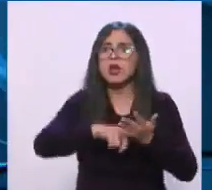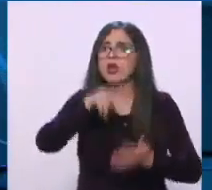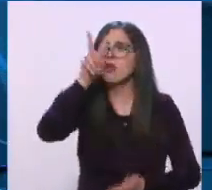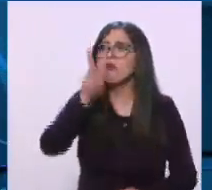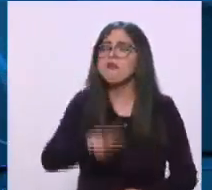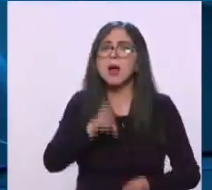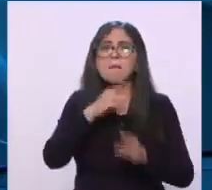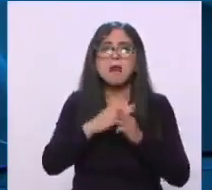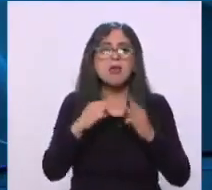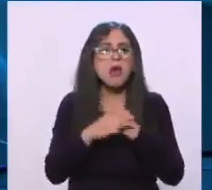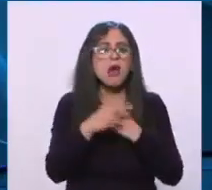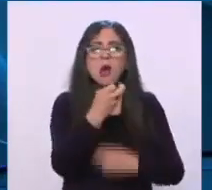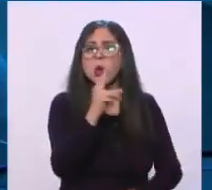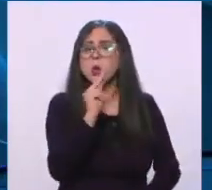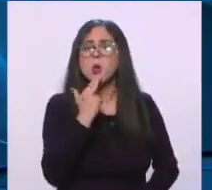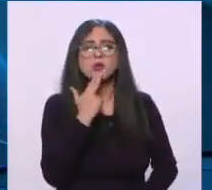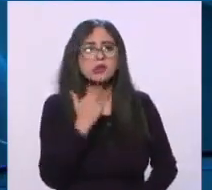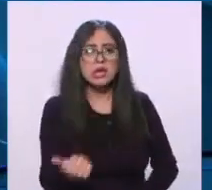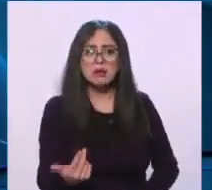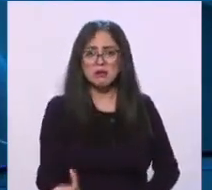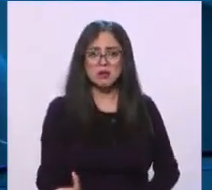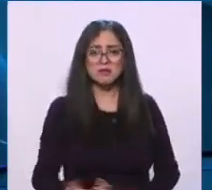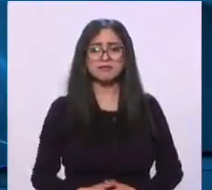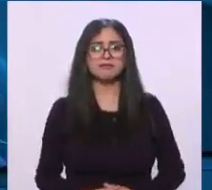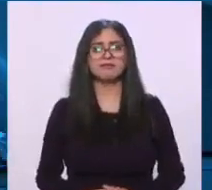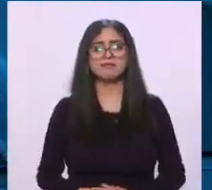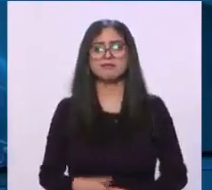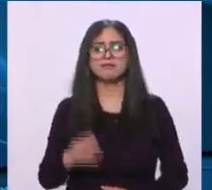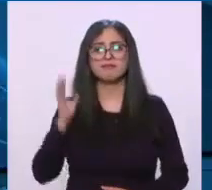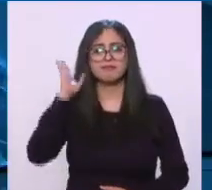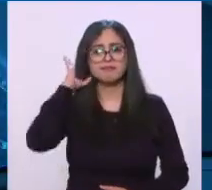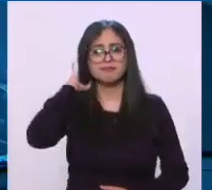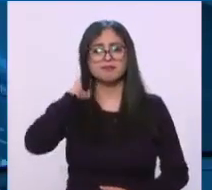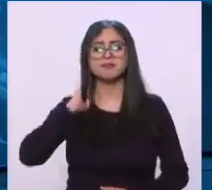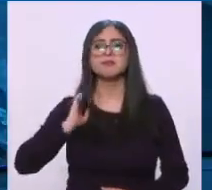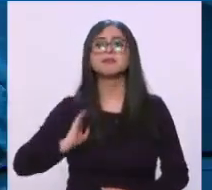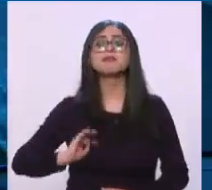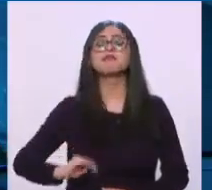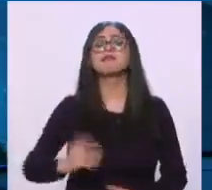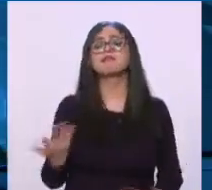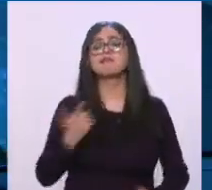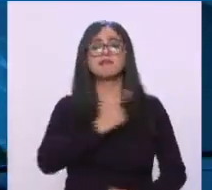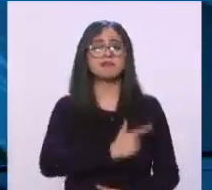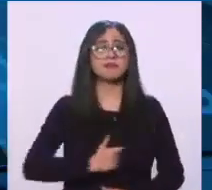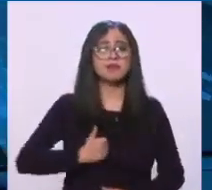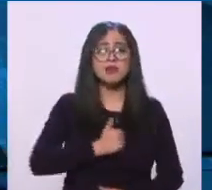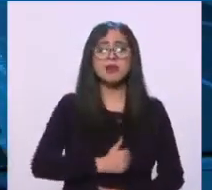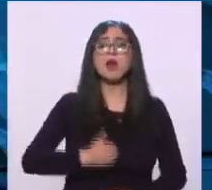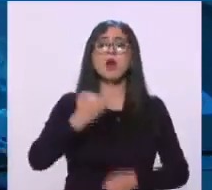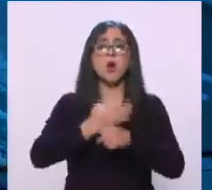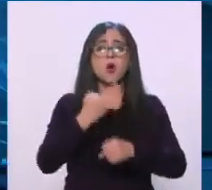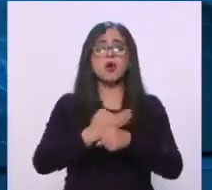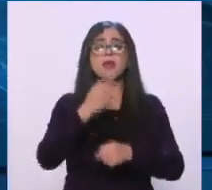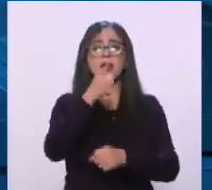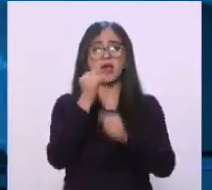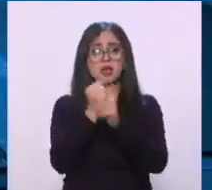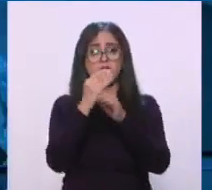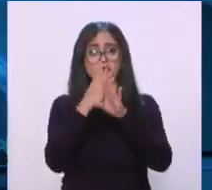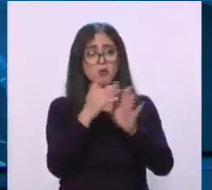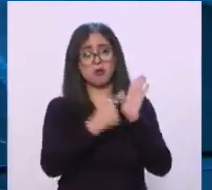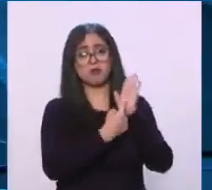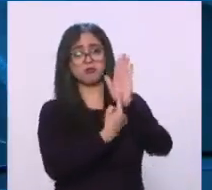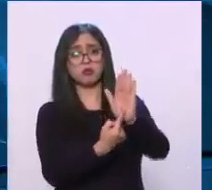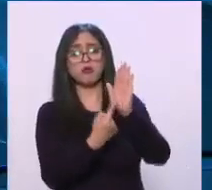ese material no servía. Pues lamentable, y esperemos que vaya perdiendo credibilidad con las barbaridades que publica Alberto.